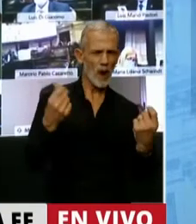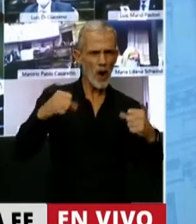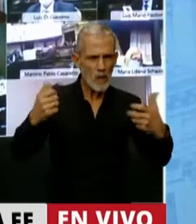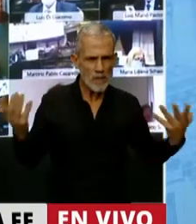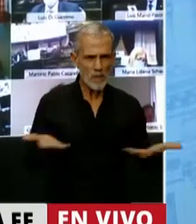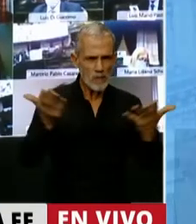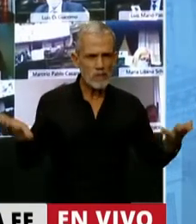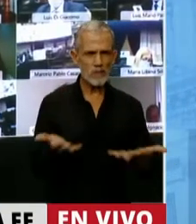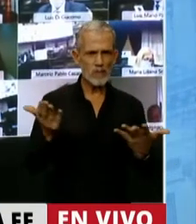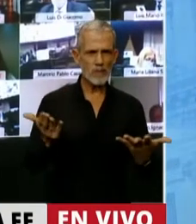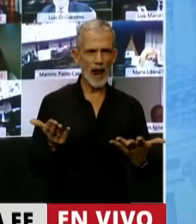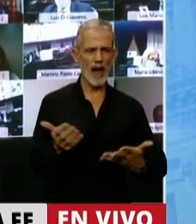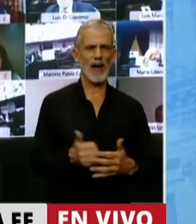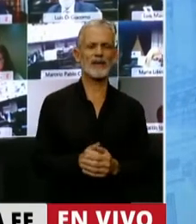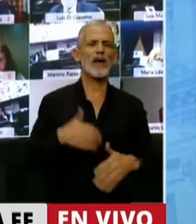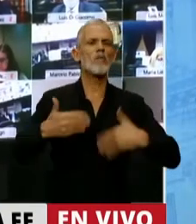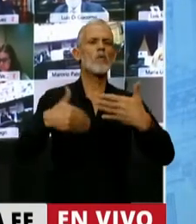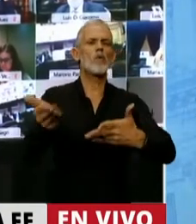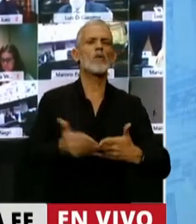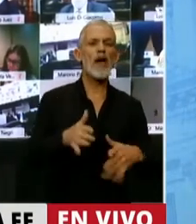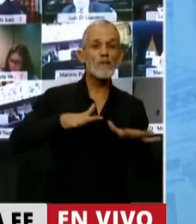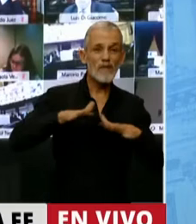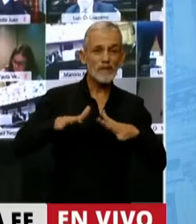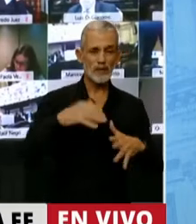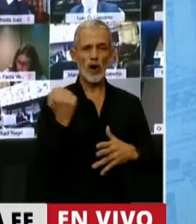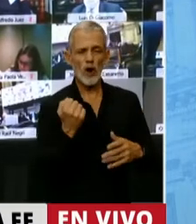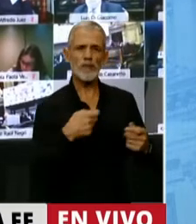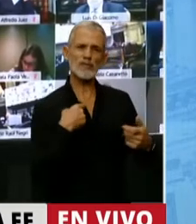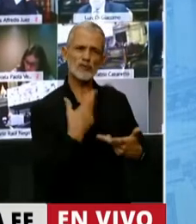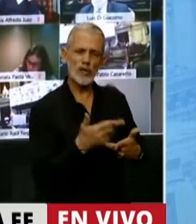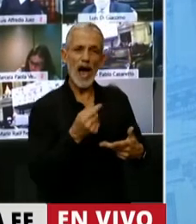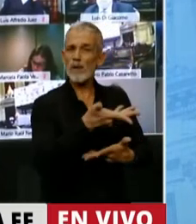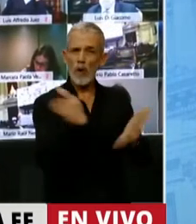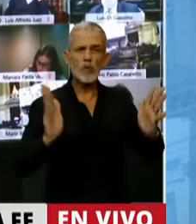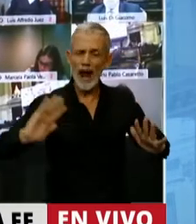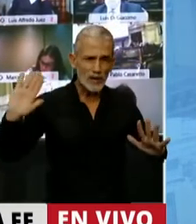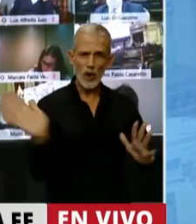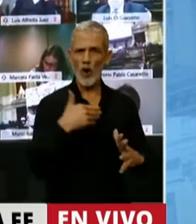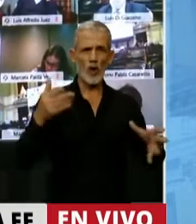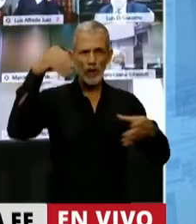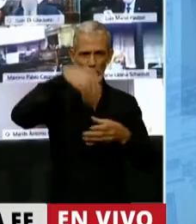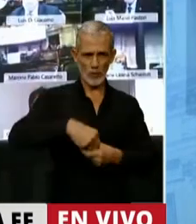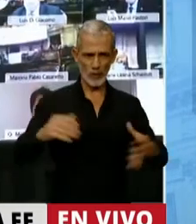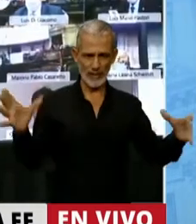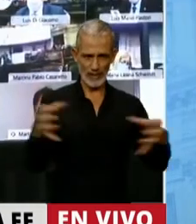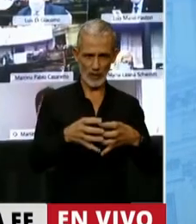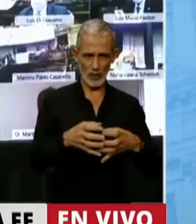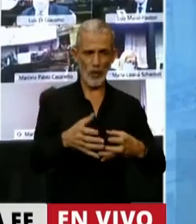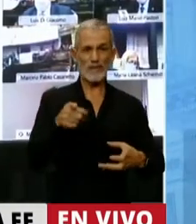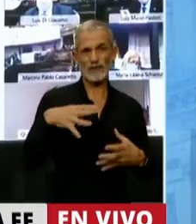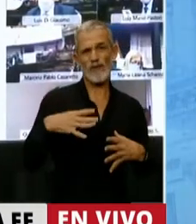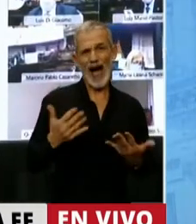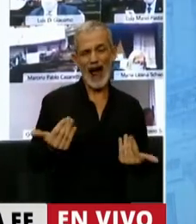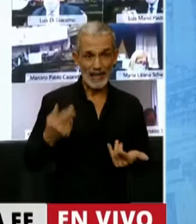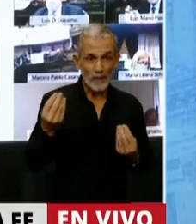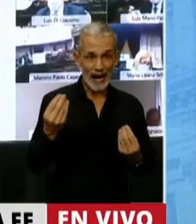Y también con el movimiento de las economías sociales, economías populares, con todo adentro. Porque eso es lo que le falta